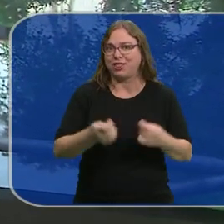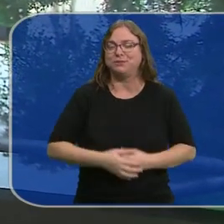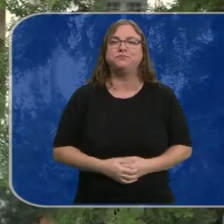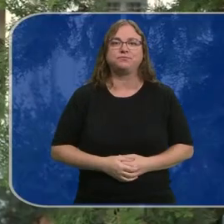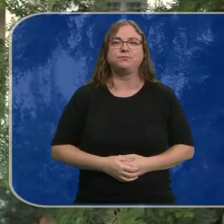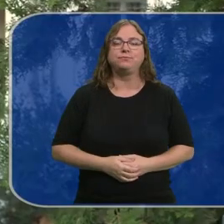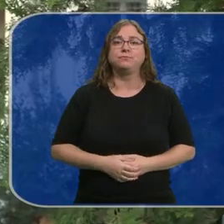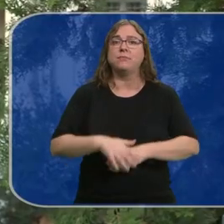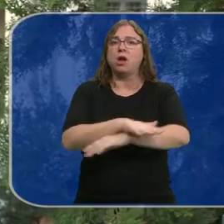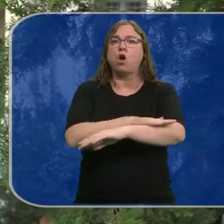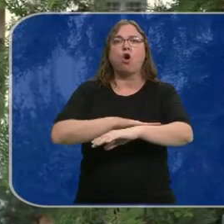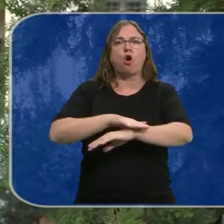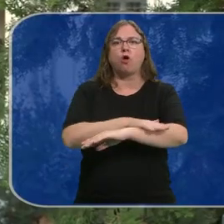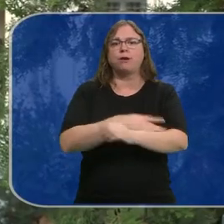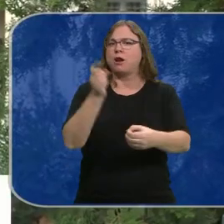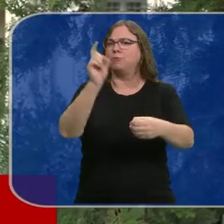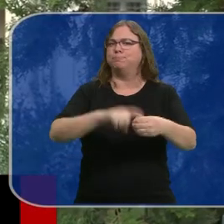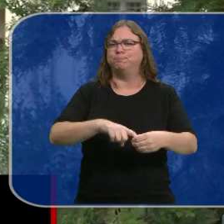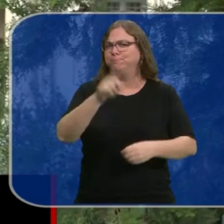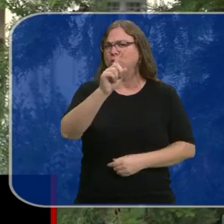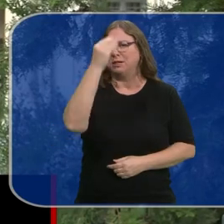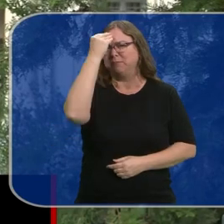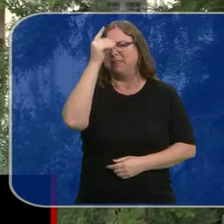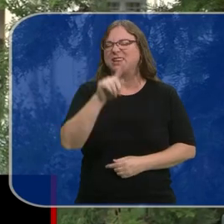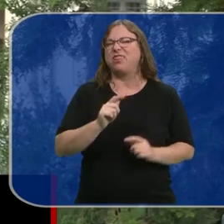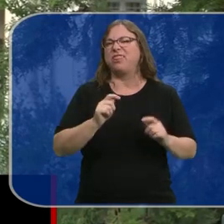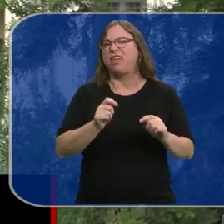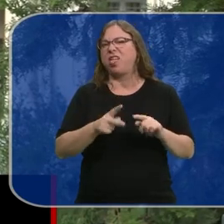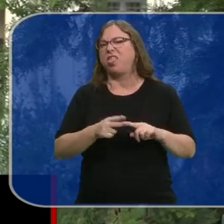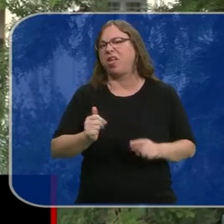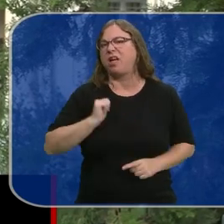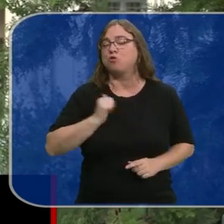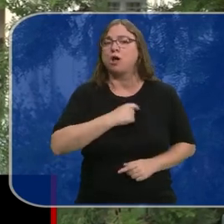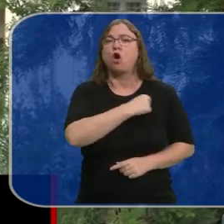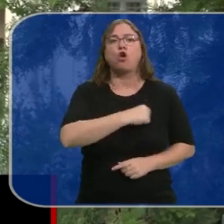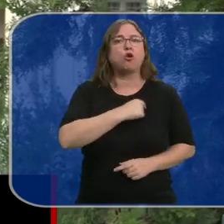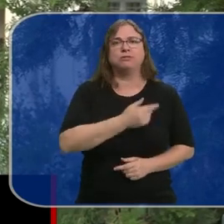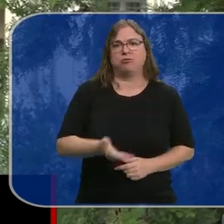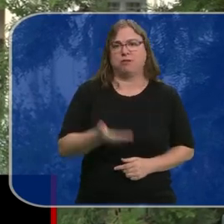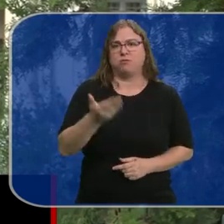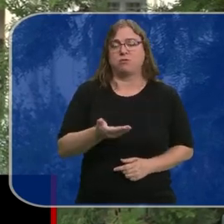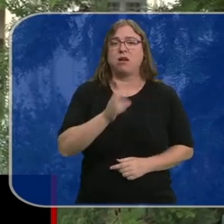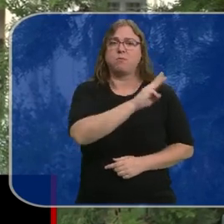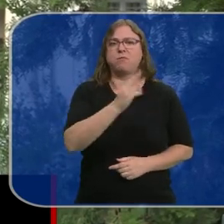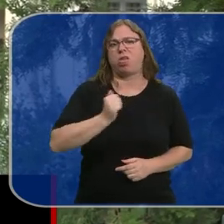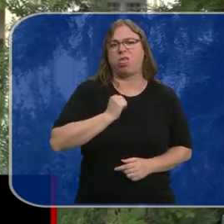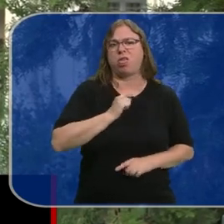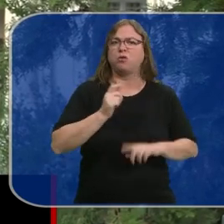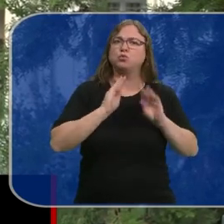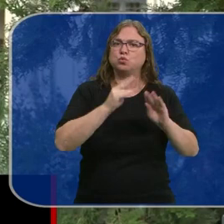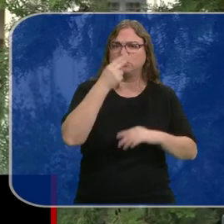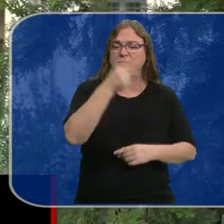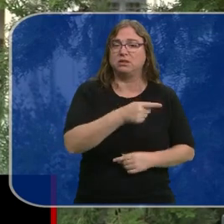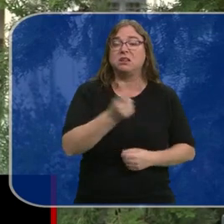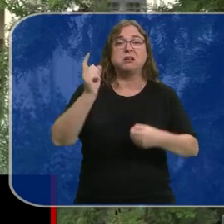Sí, el gobierno no quiere participar en lo que considera una instrumentalización de una comisión importante por parte del Partido Popular. Tampoco